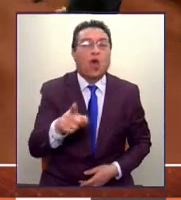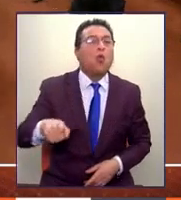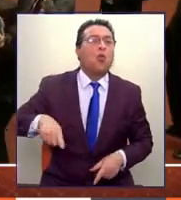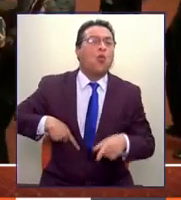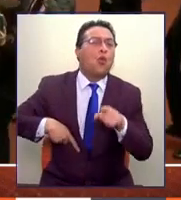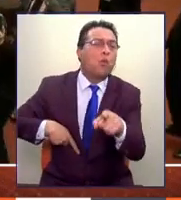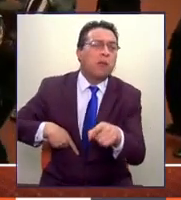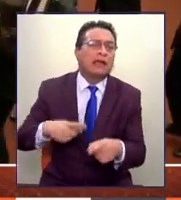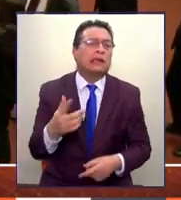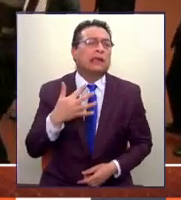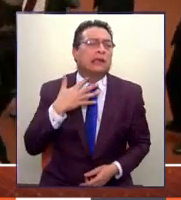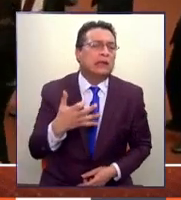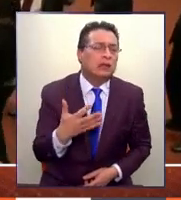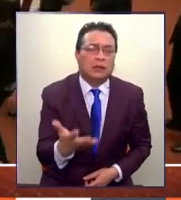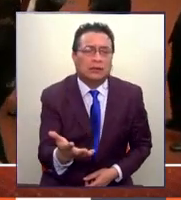usted?